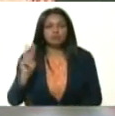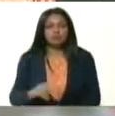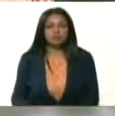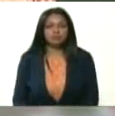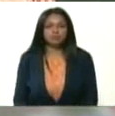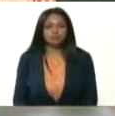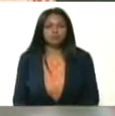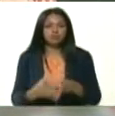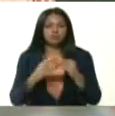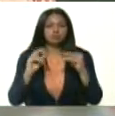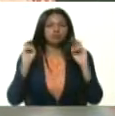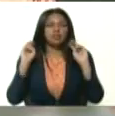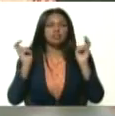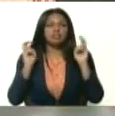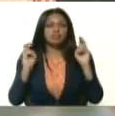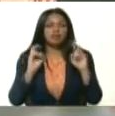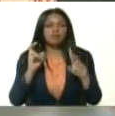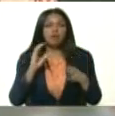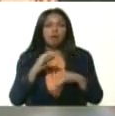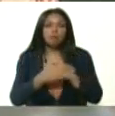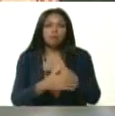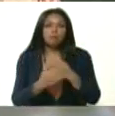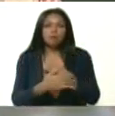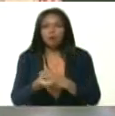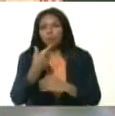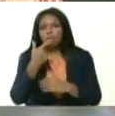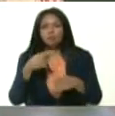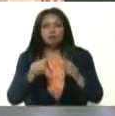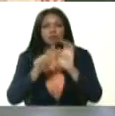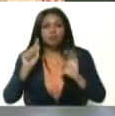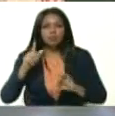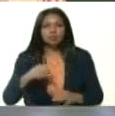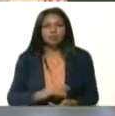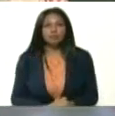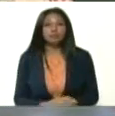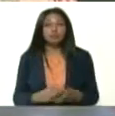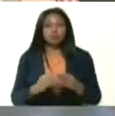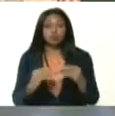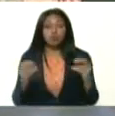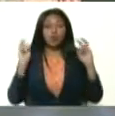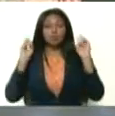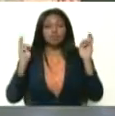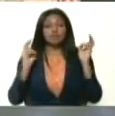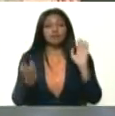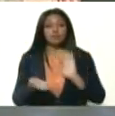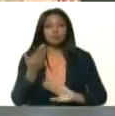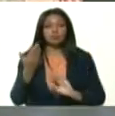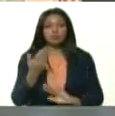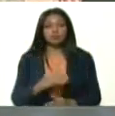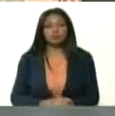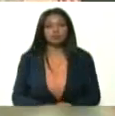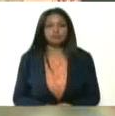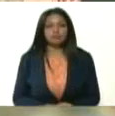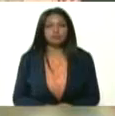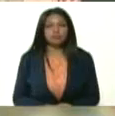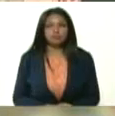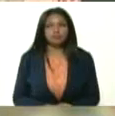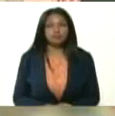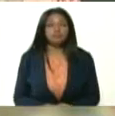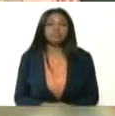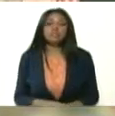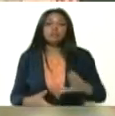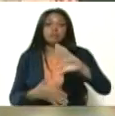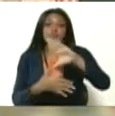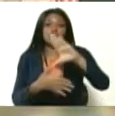todo el tema de la cura, de los tratamientos, todos estos temas tan importantes. En América